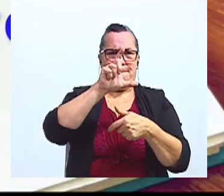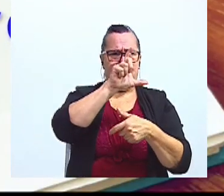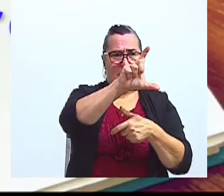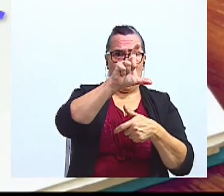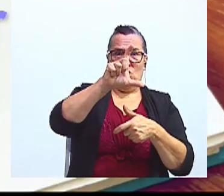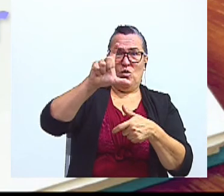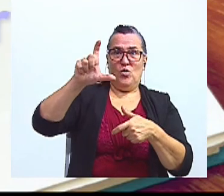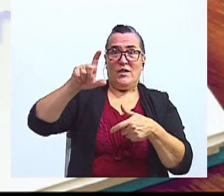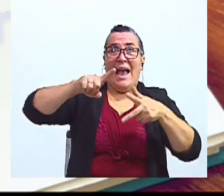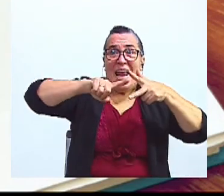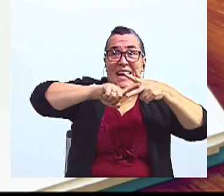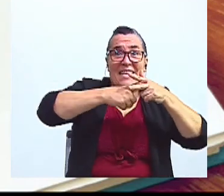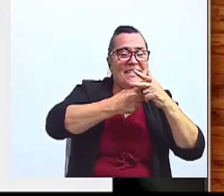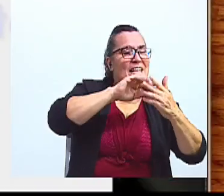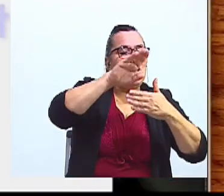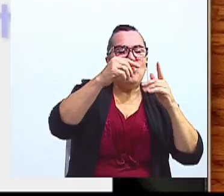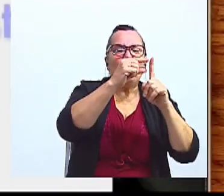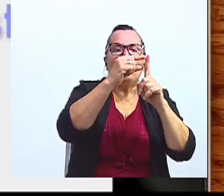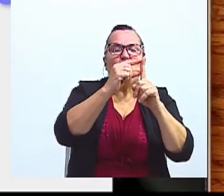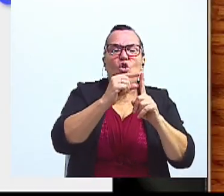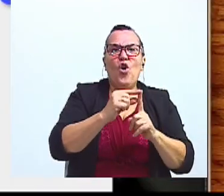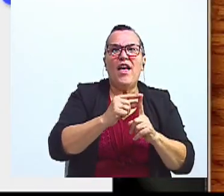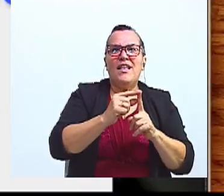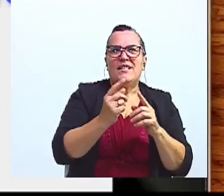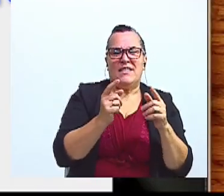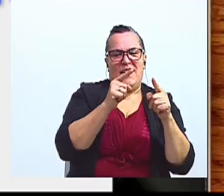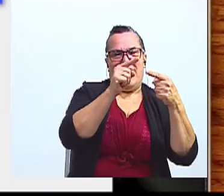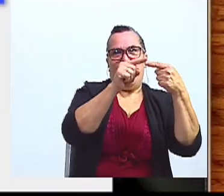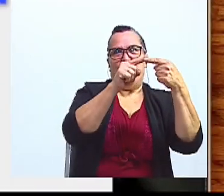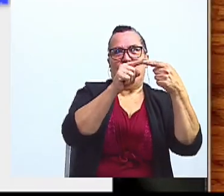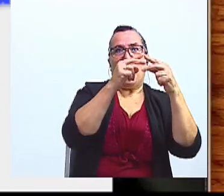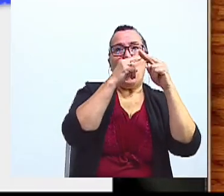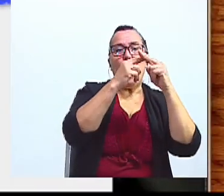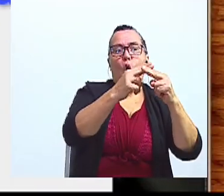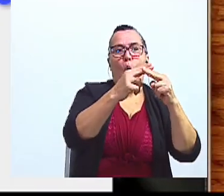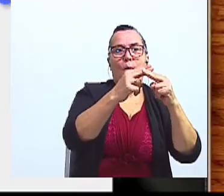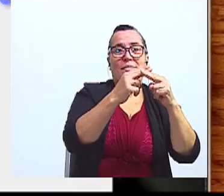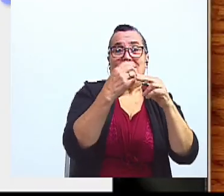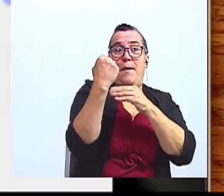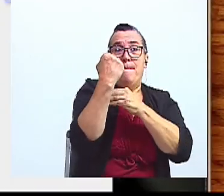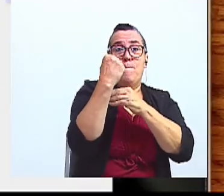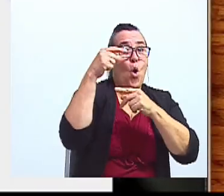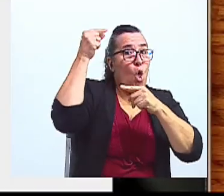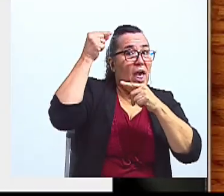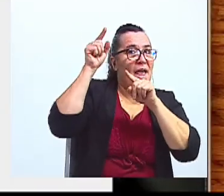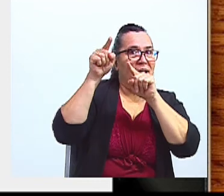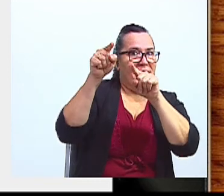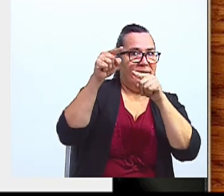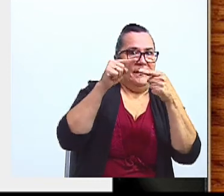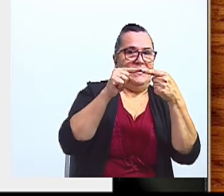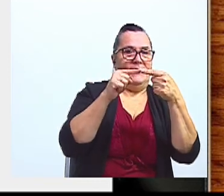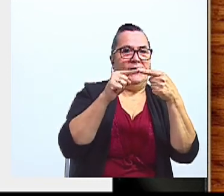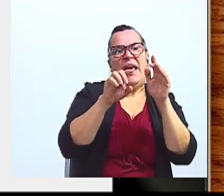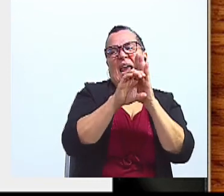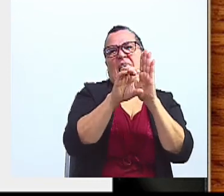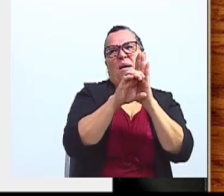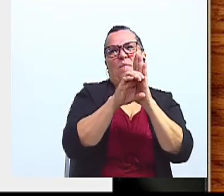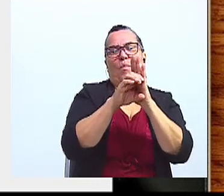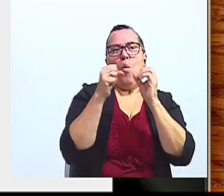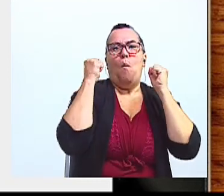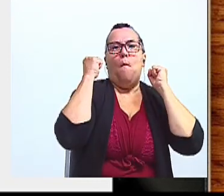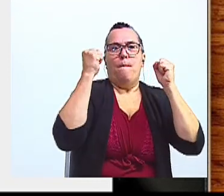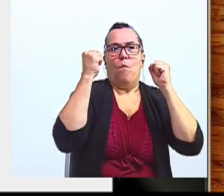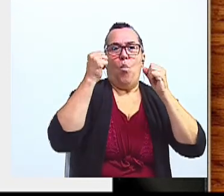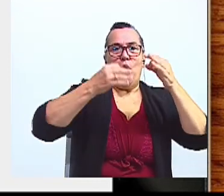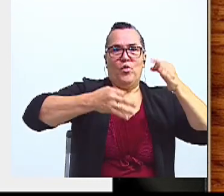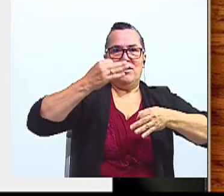mayúscula inicial todas las palabras que conforman. Los nombres de los poderes del Estado, por ejemplo, el poder